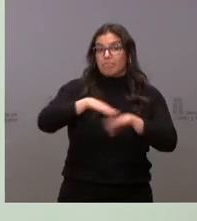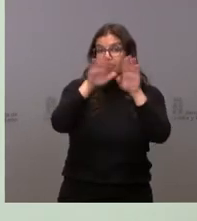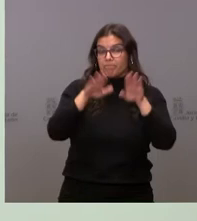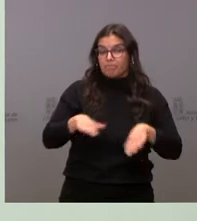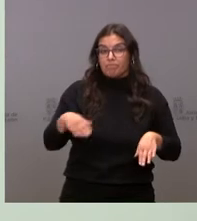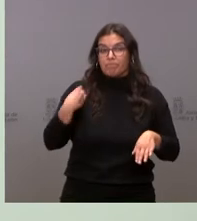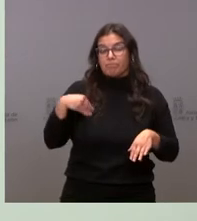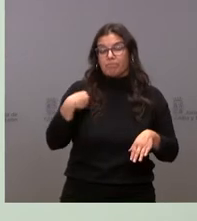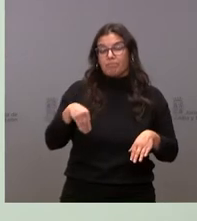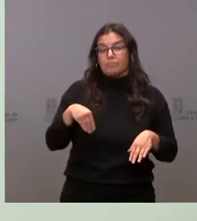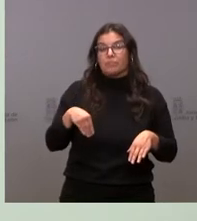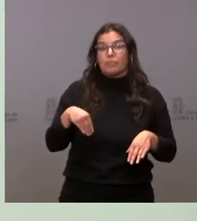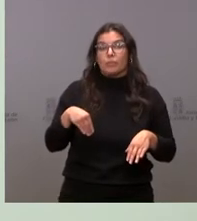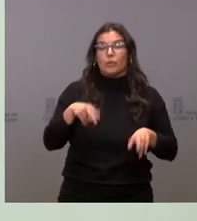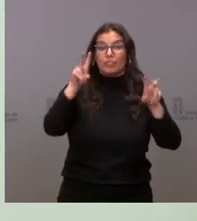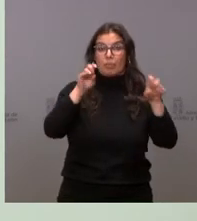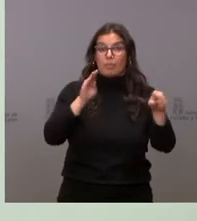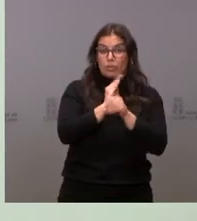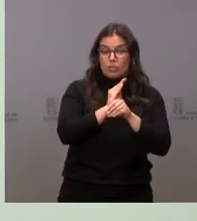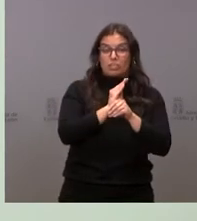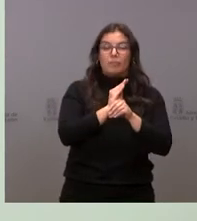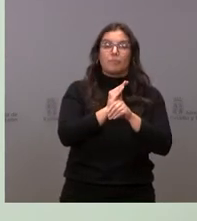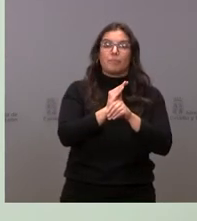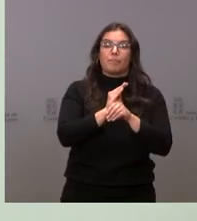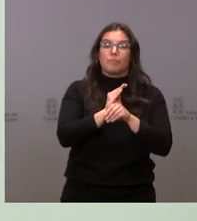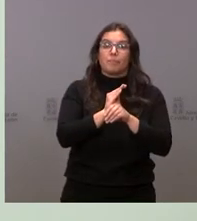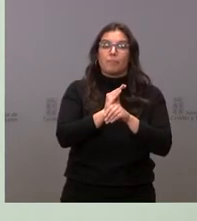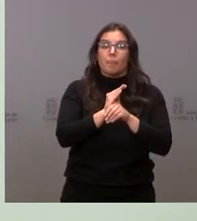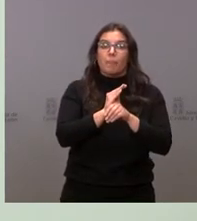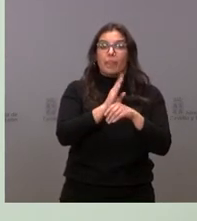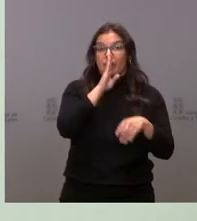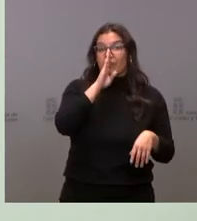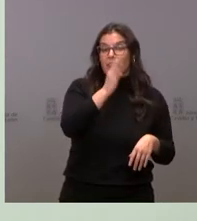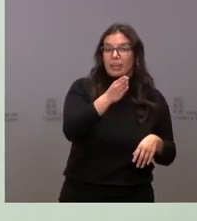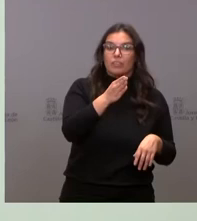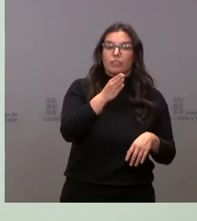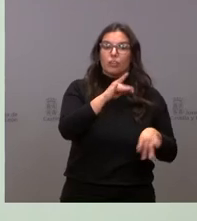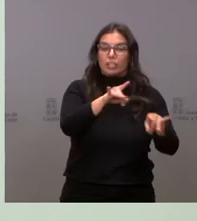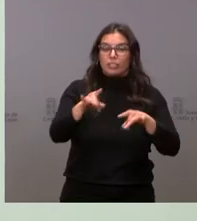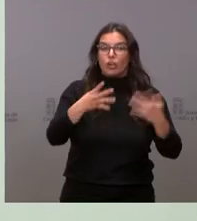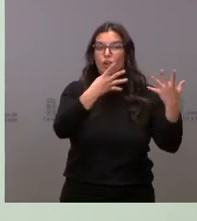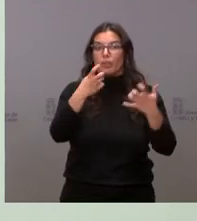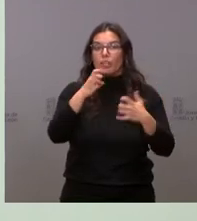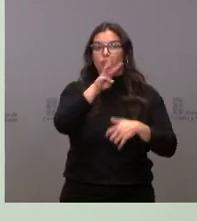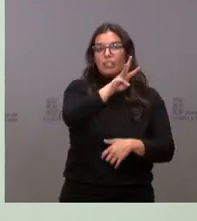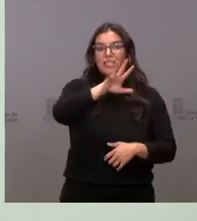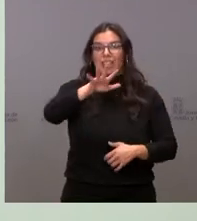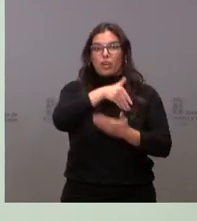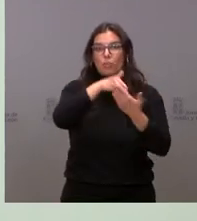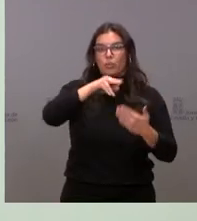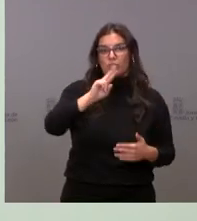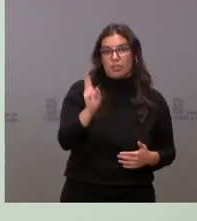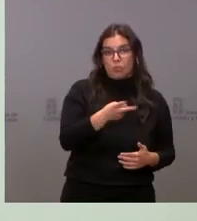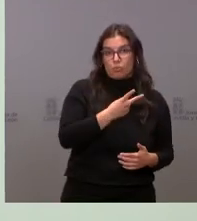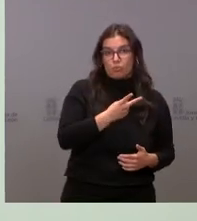cuando hablo de inversiones, fíjese, inversiones directas en el territorio, 1.935 millones de